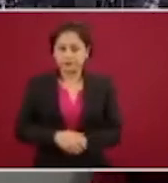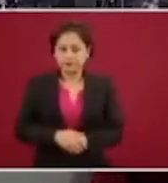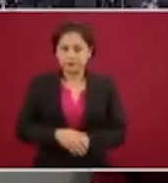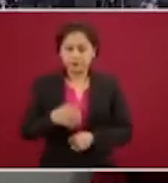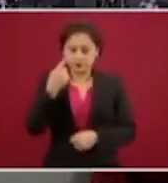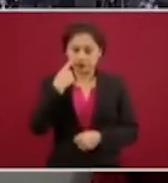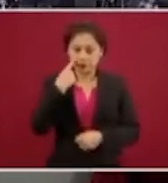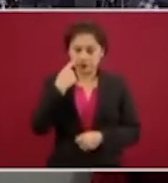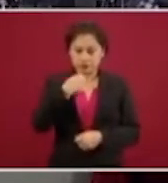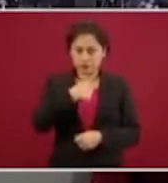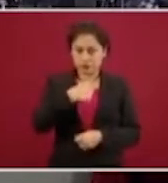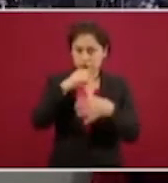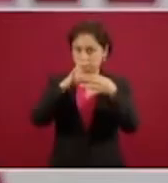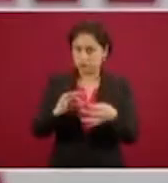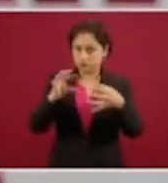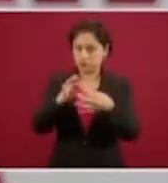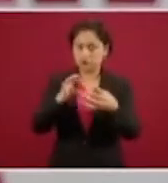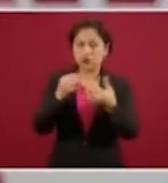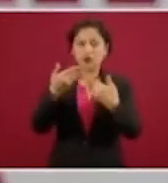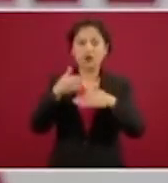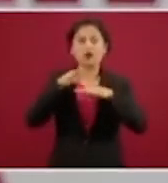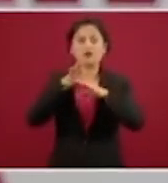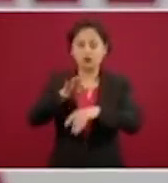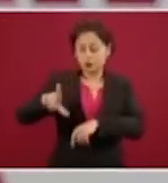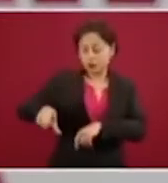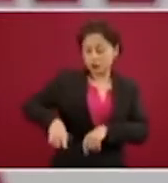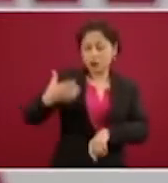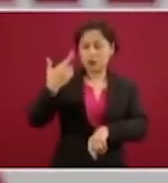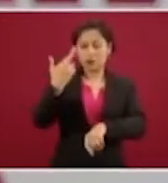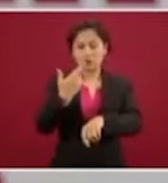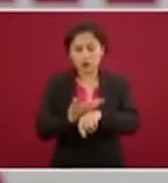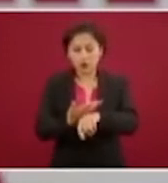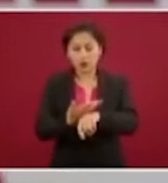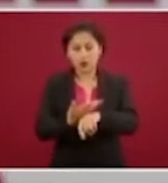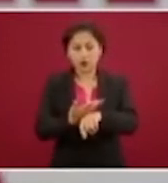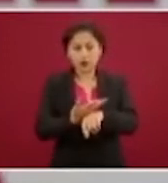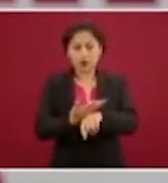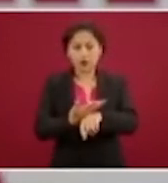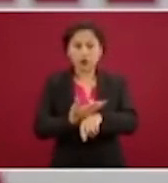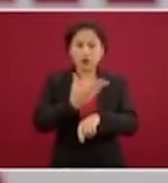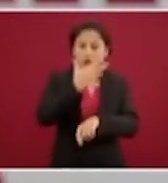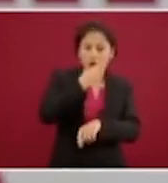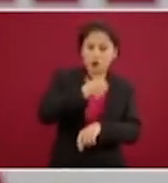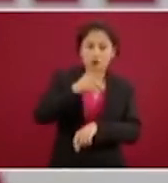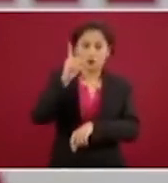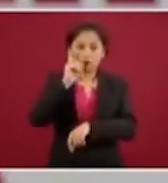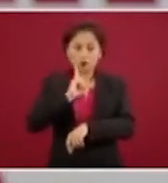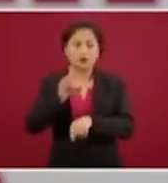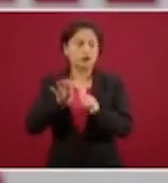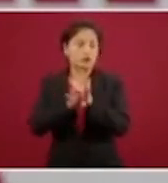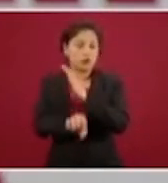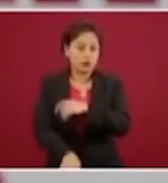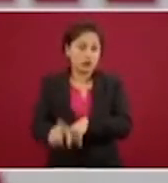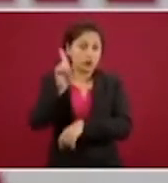Respecto a lo que hemos visto con los señores gobernadores, señora jefa de gobierno, señora gobernadora de Sonora y señores